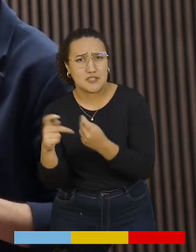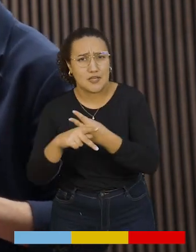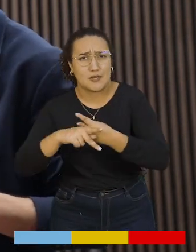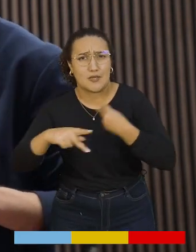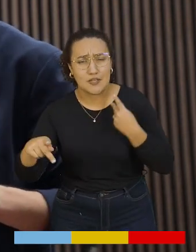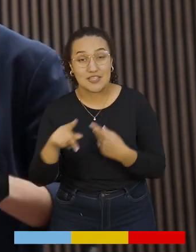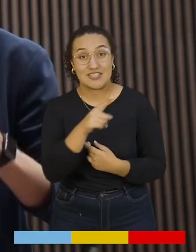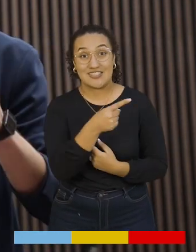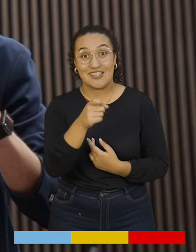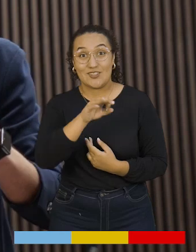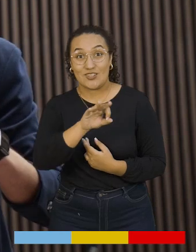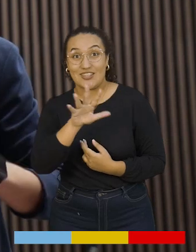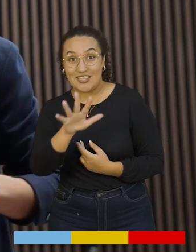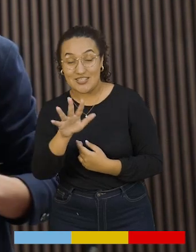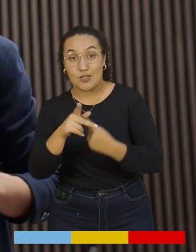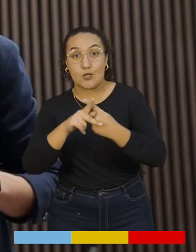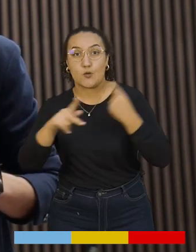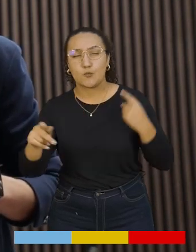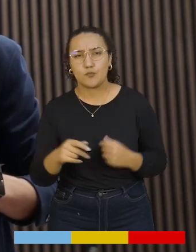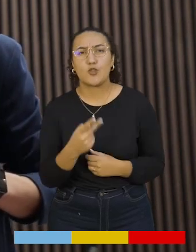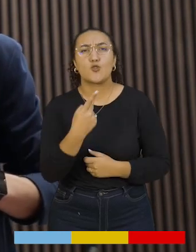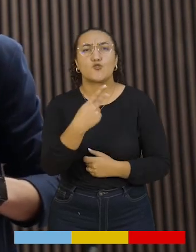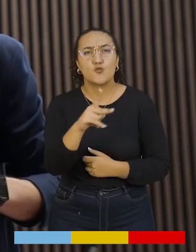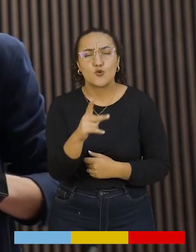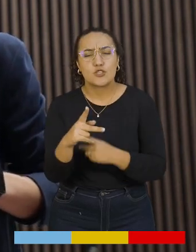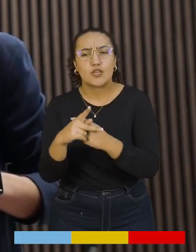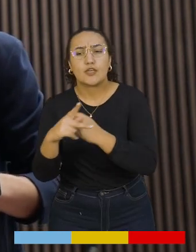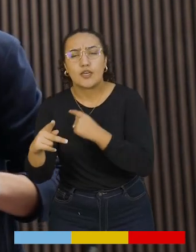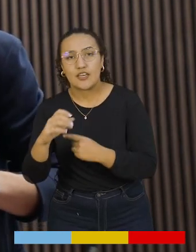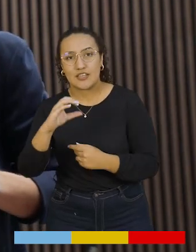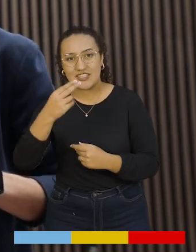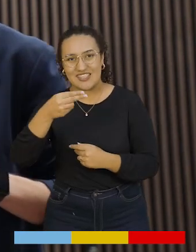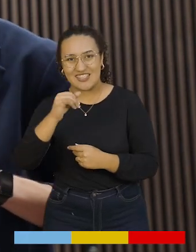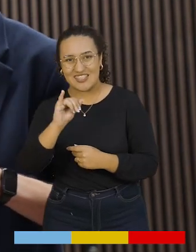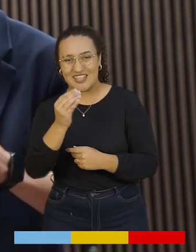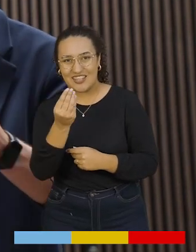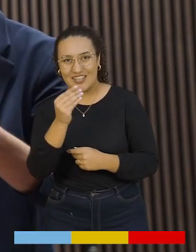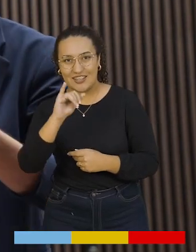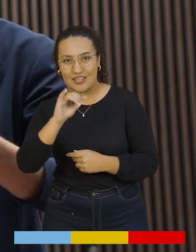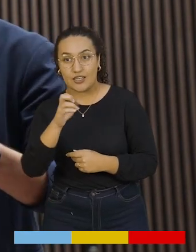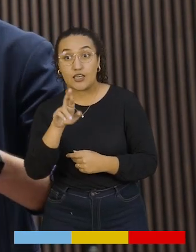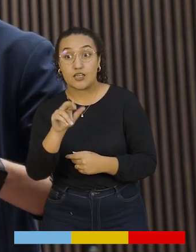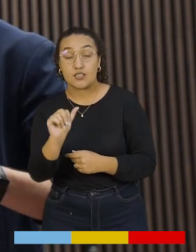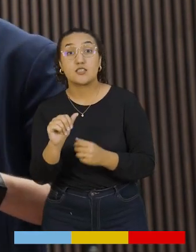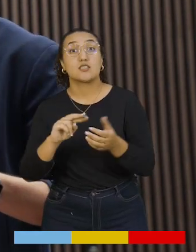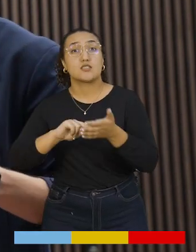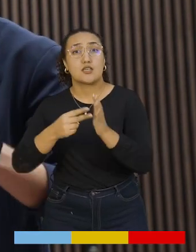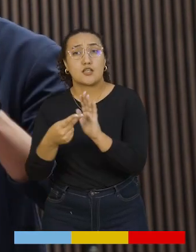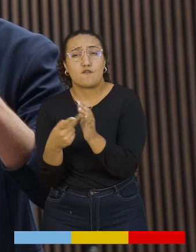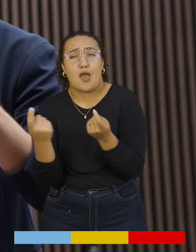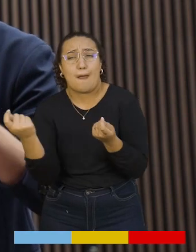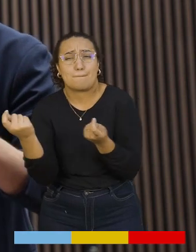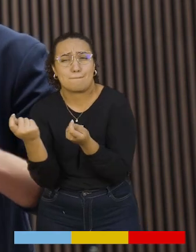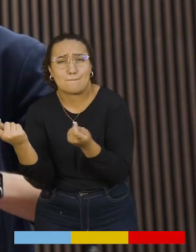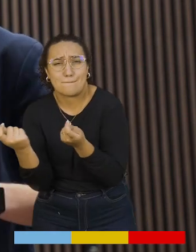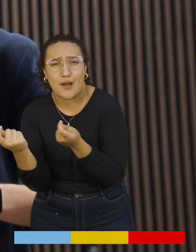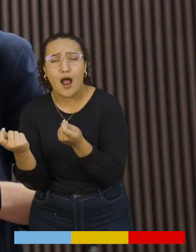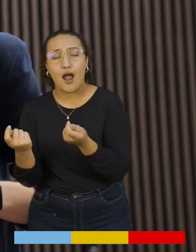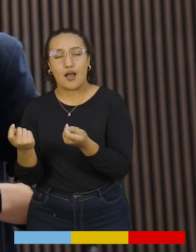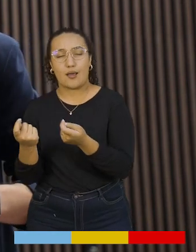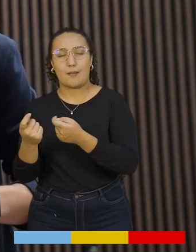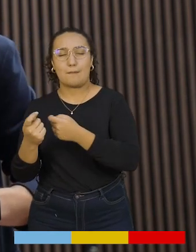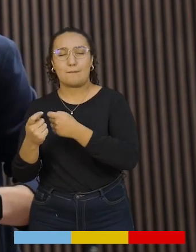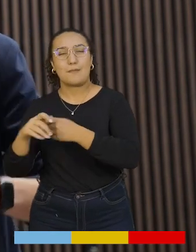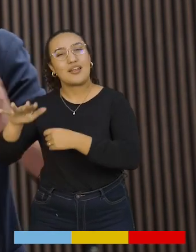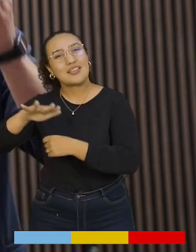kilómetros de Bogotá hacia el norte y a solo 12 kilómetros de Chiquinquirá. O sea, somos vecinos, somos frontera con el